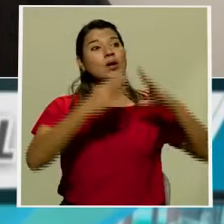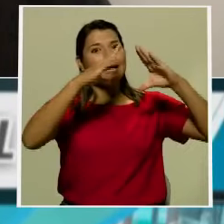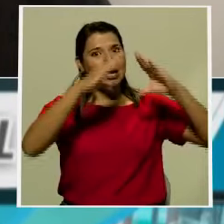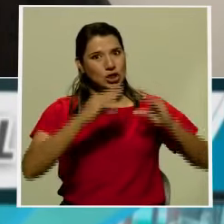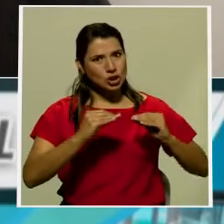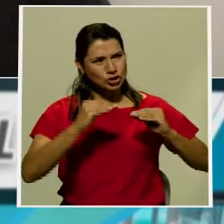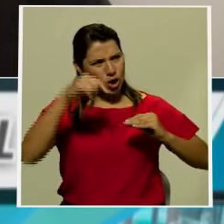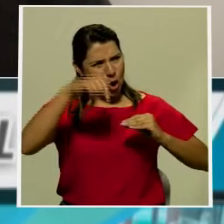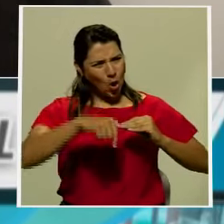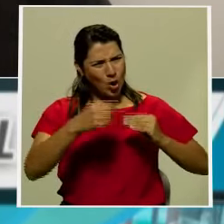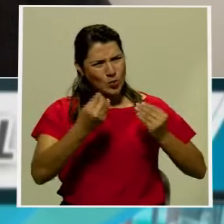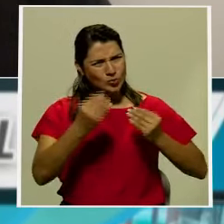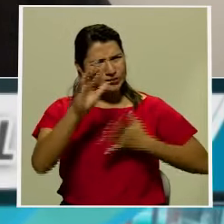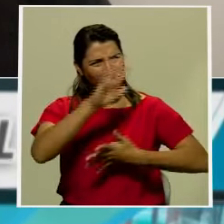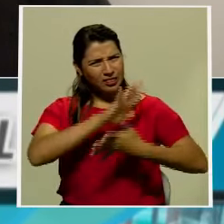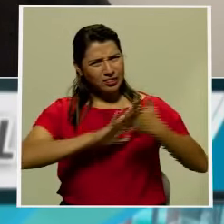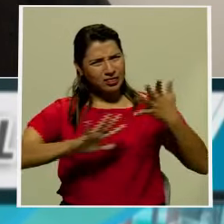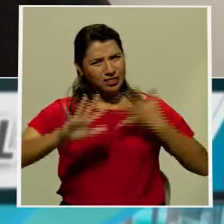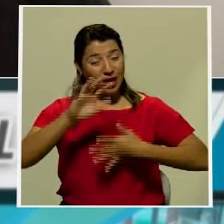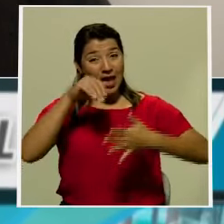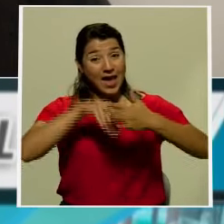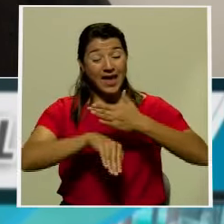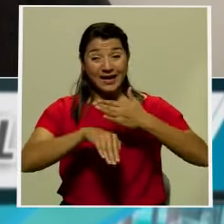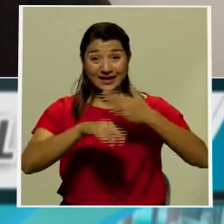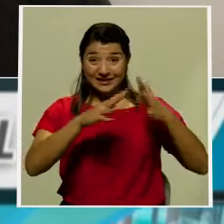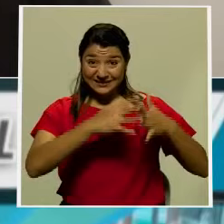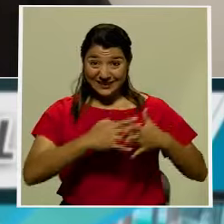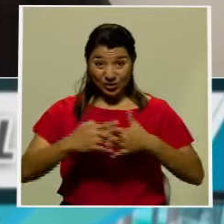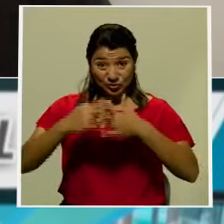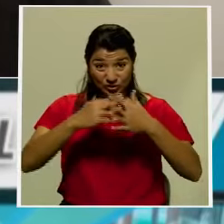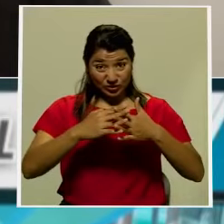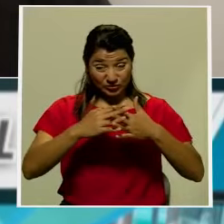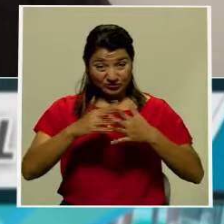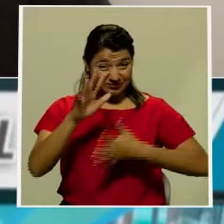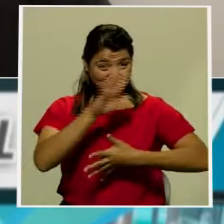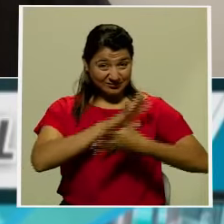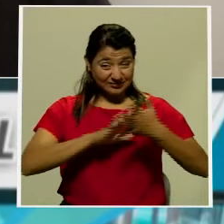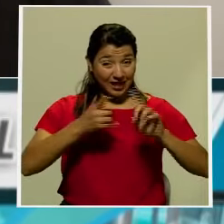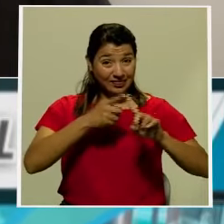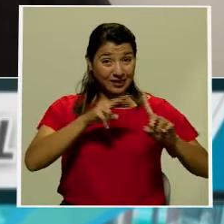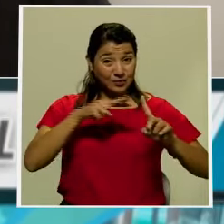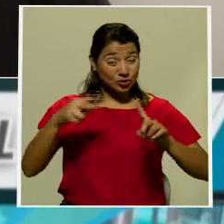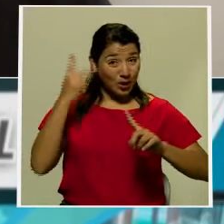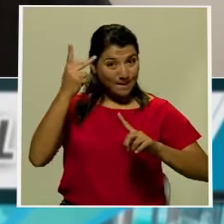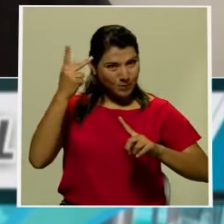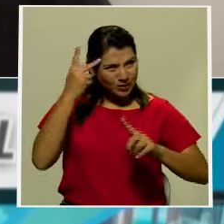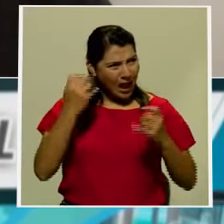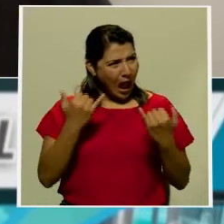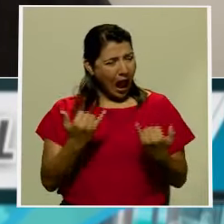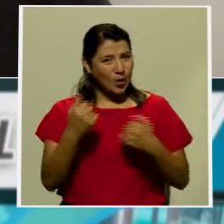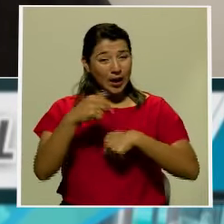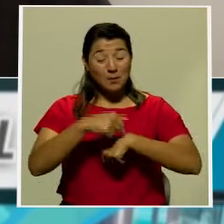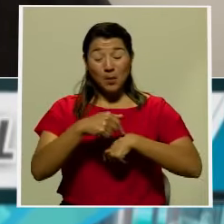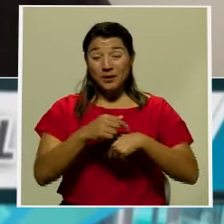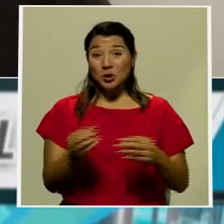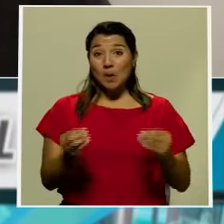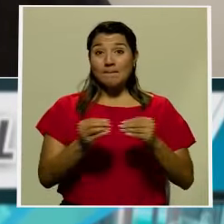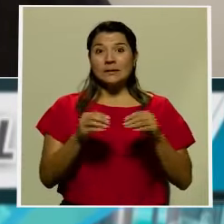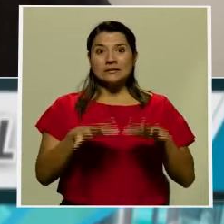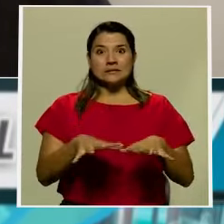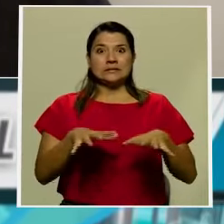en los Estados Unidos. Este es uno de los momentos de mayor tensión social en la historia